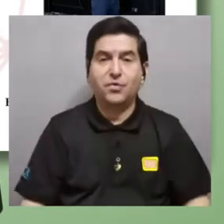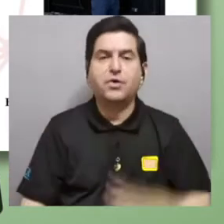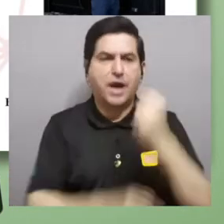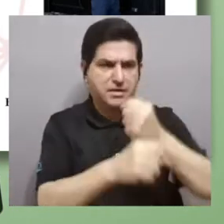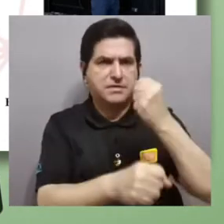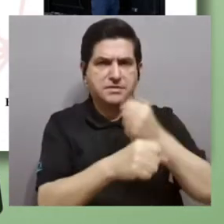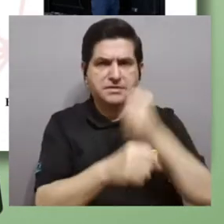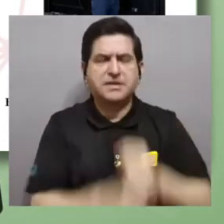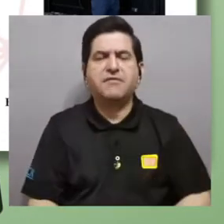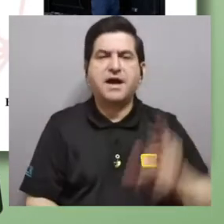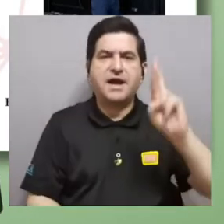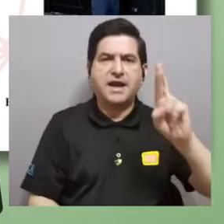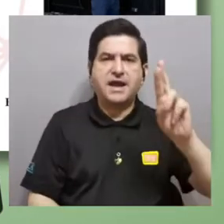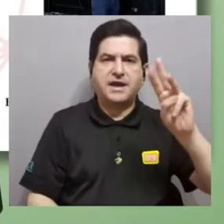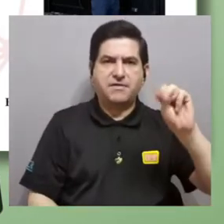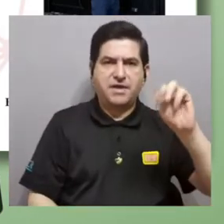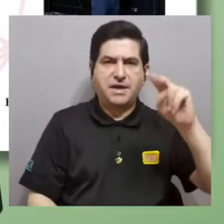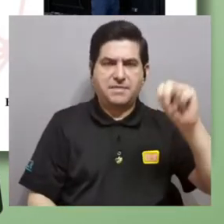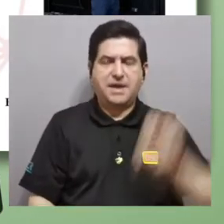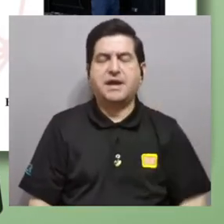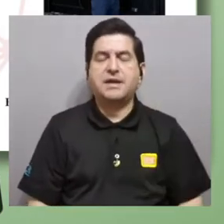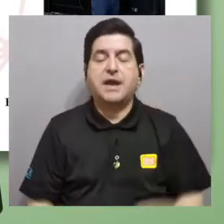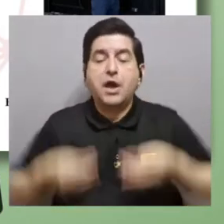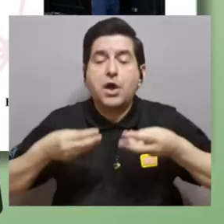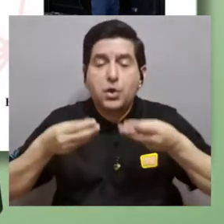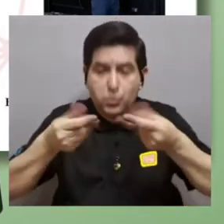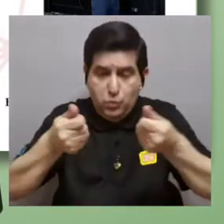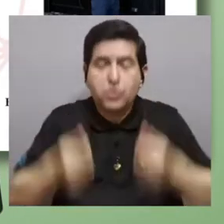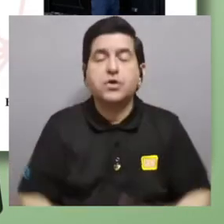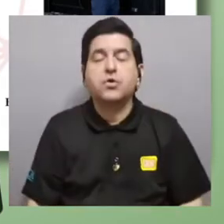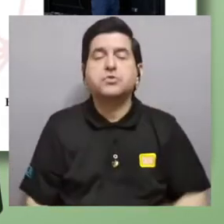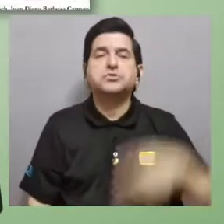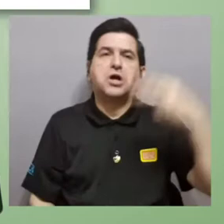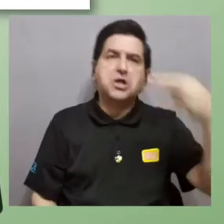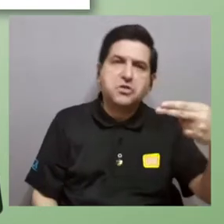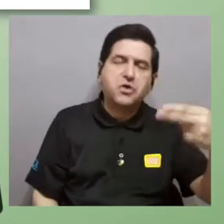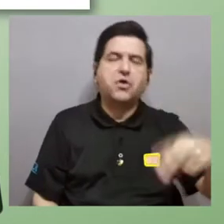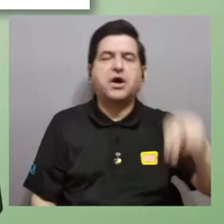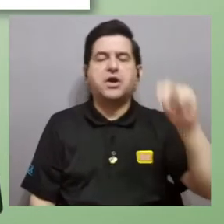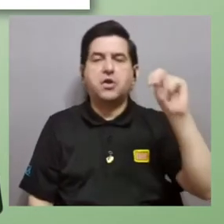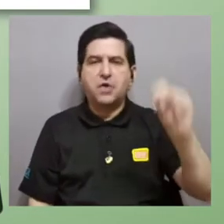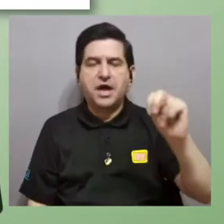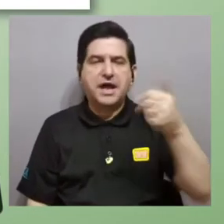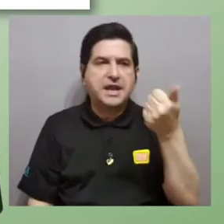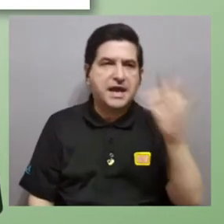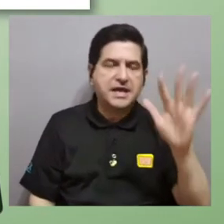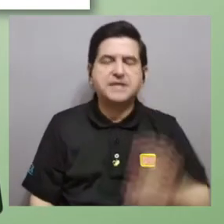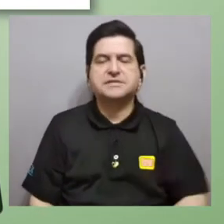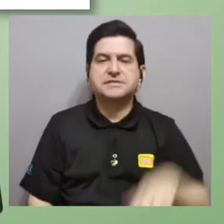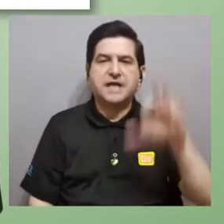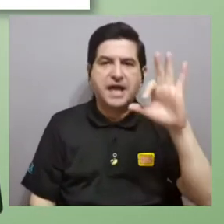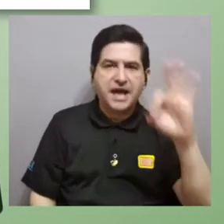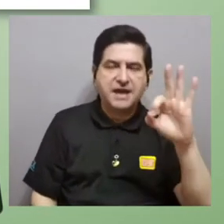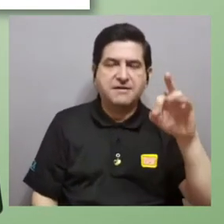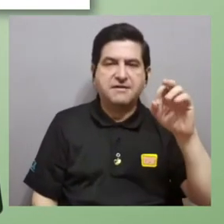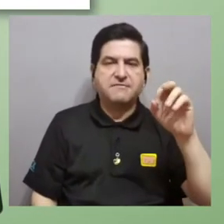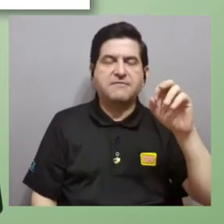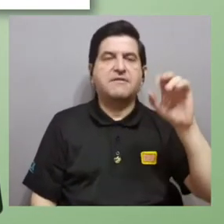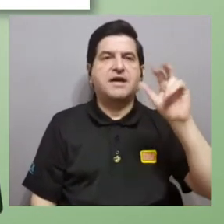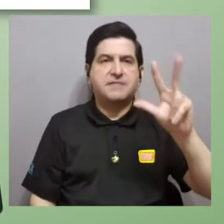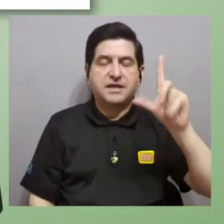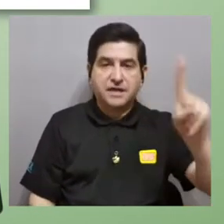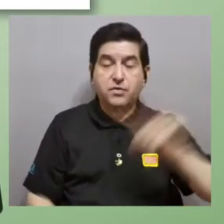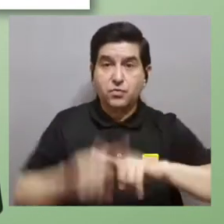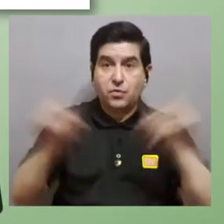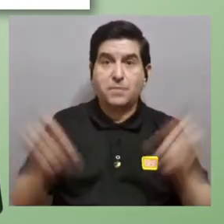escuchando ahora que han trabajado en resonancia magnética, en líquidos, han trabajado con hidrógeno, con nitrógeno 15, fósforo 31,